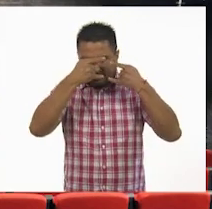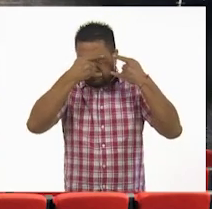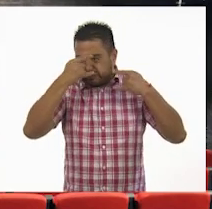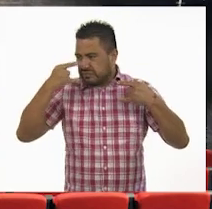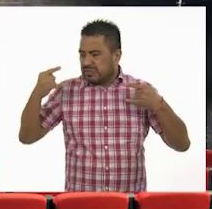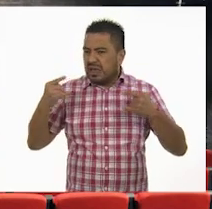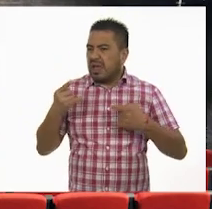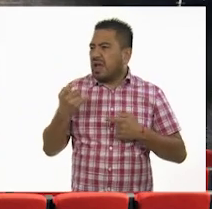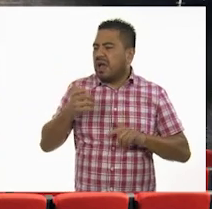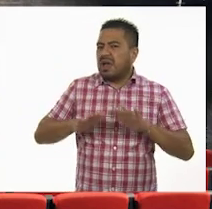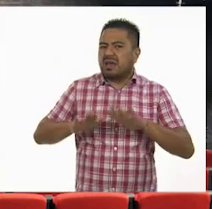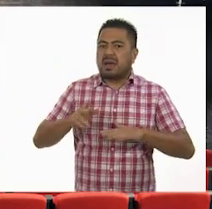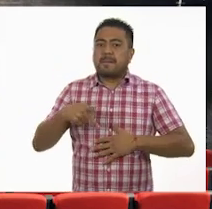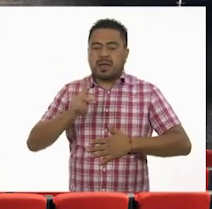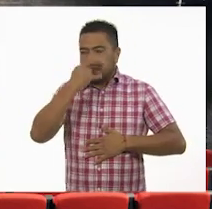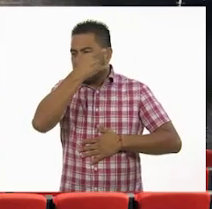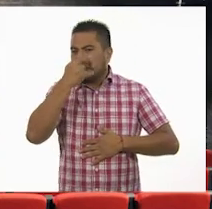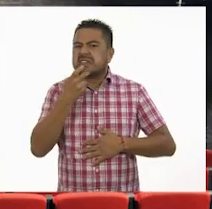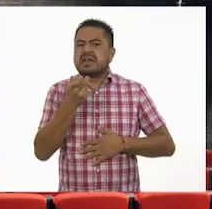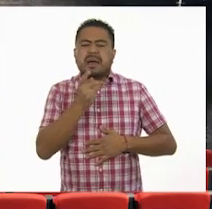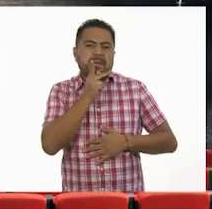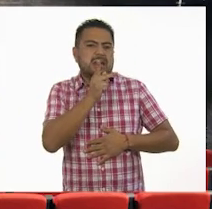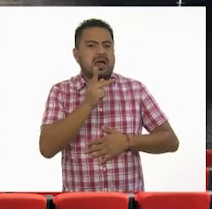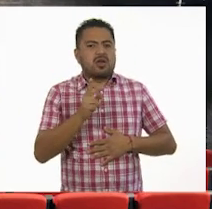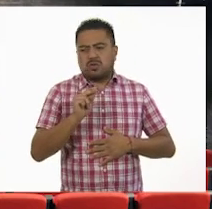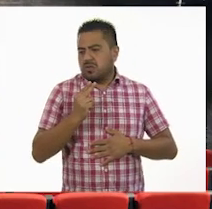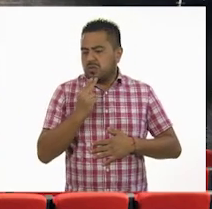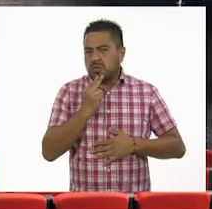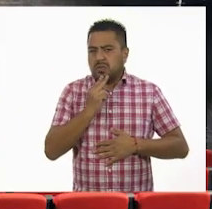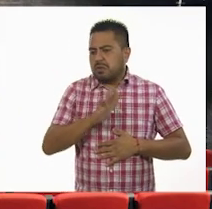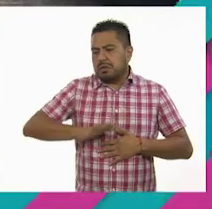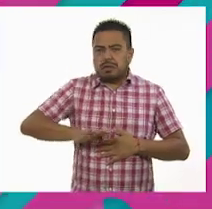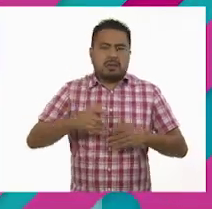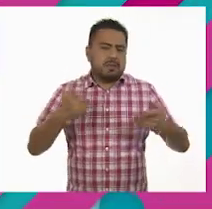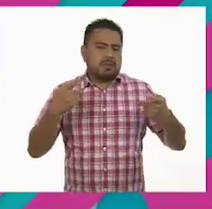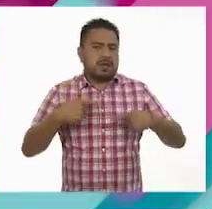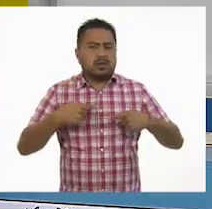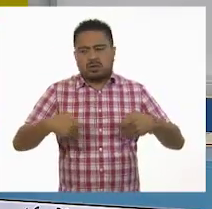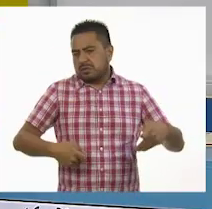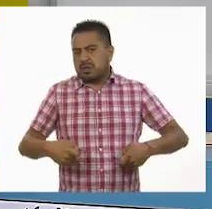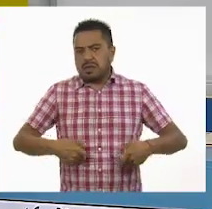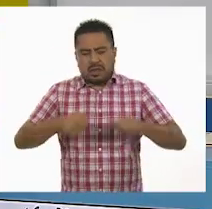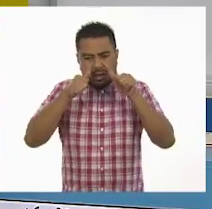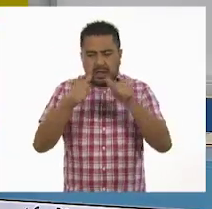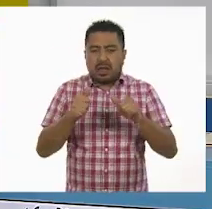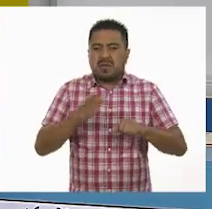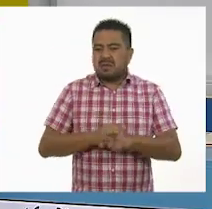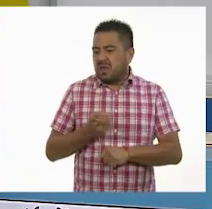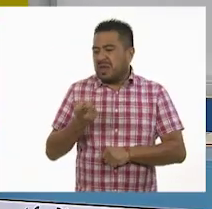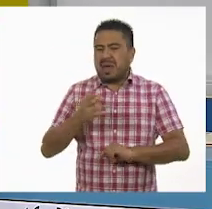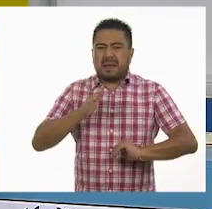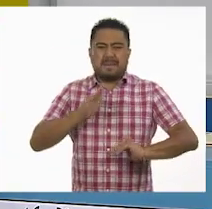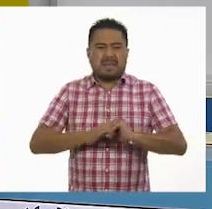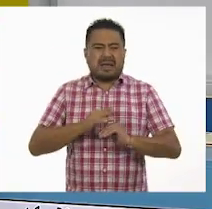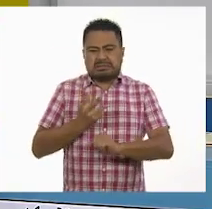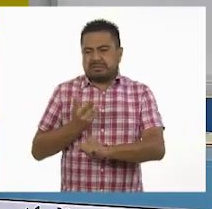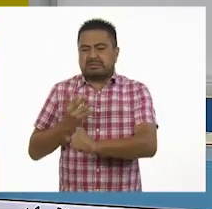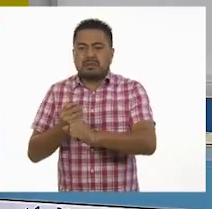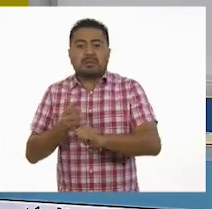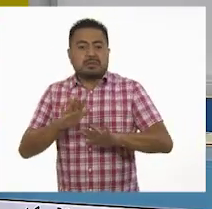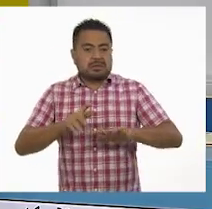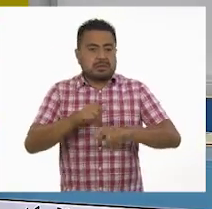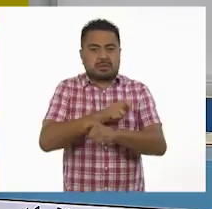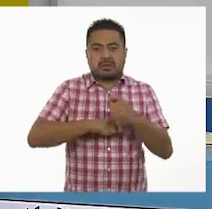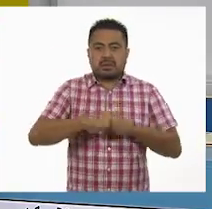¡ay, el disfraz! Pero el disfraz, esa palabra casi no la ocupamos la gente que nos dedicamos al teatro porque implica que es más superficial. En